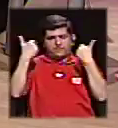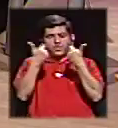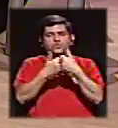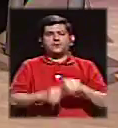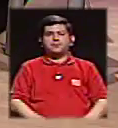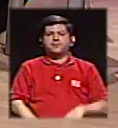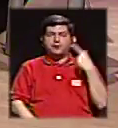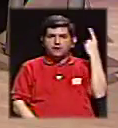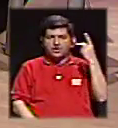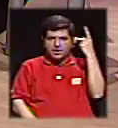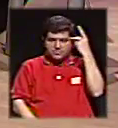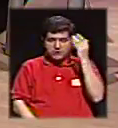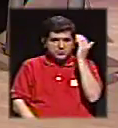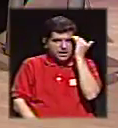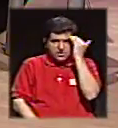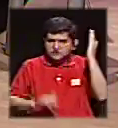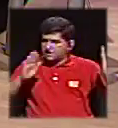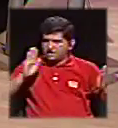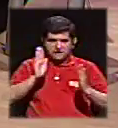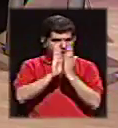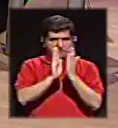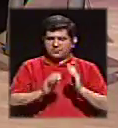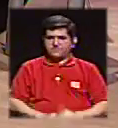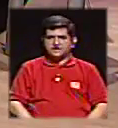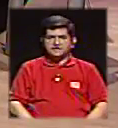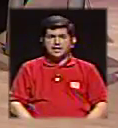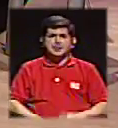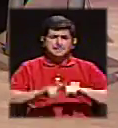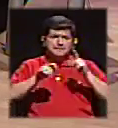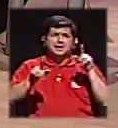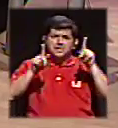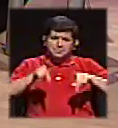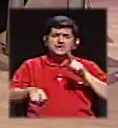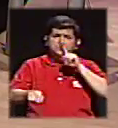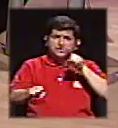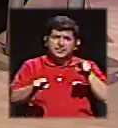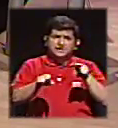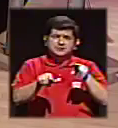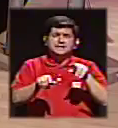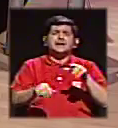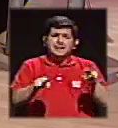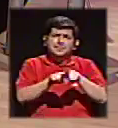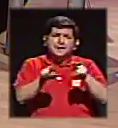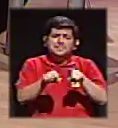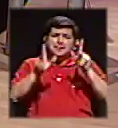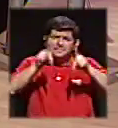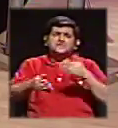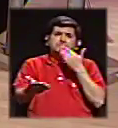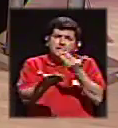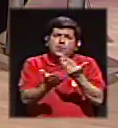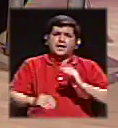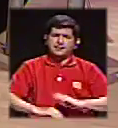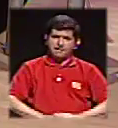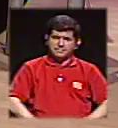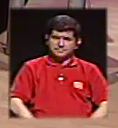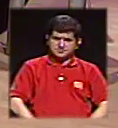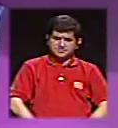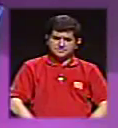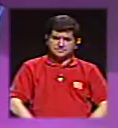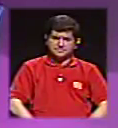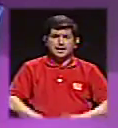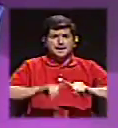A veces se mete en política y no sabe que se va a encontrar gente... Pero también hay gente muy buena. Y también hay gente muy buena, pero...